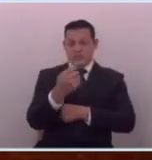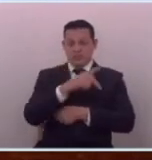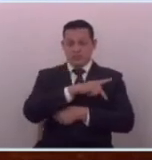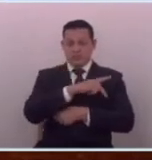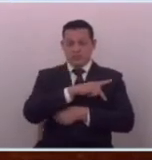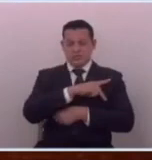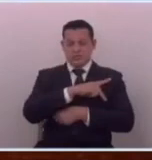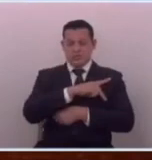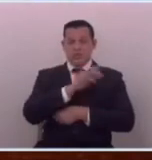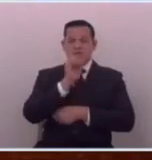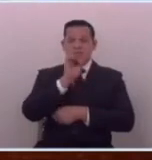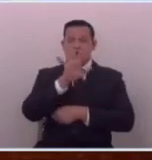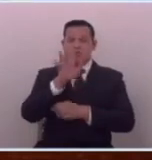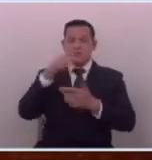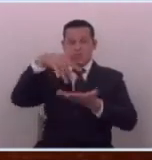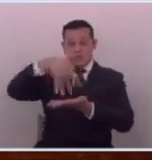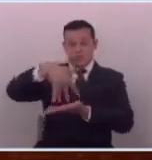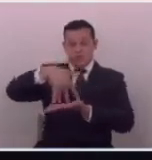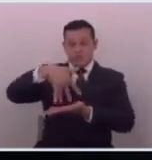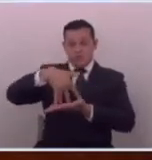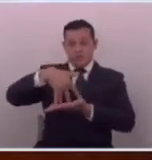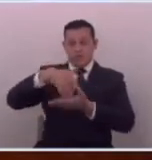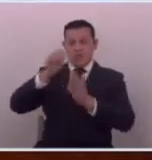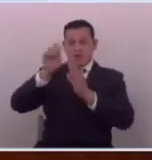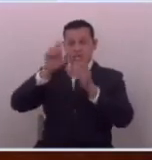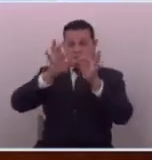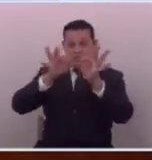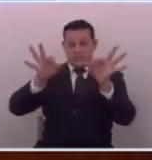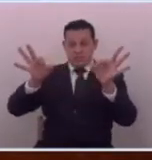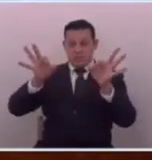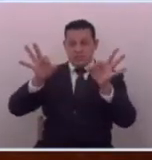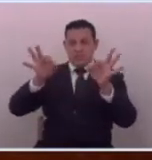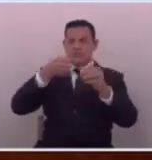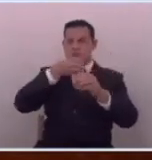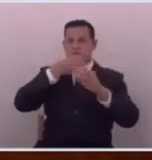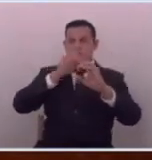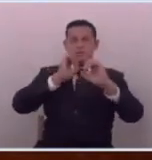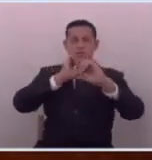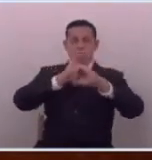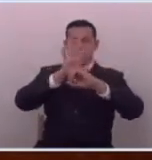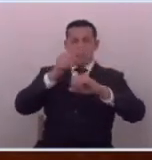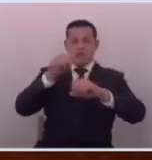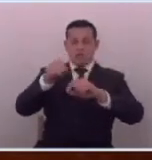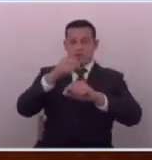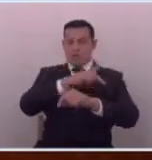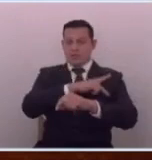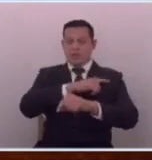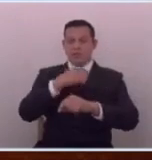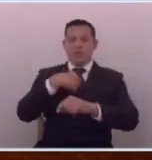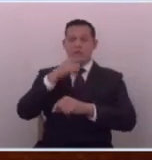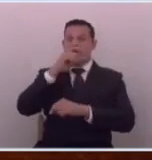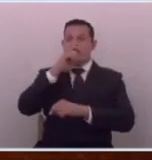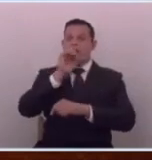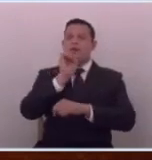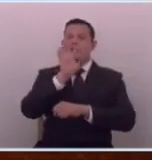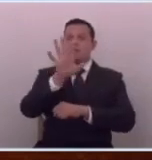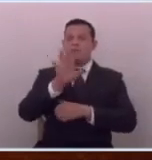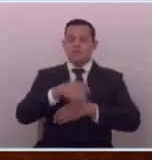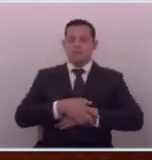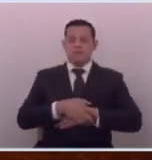se atrevió a decírselo en público en un artículo periodístico y esa persona fue mi padre y les dijo